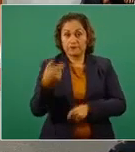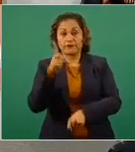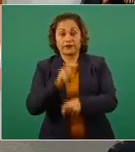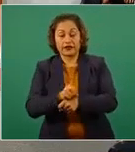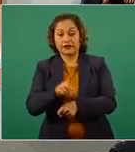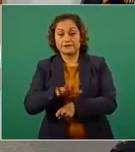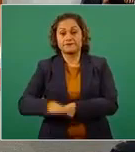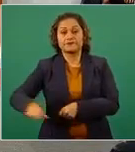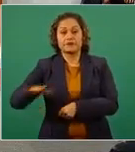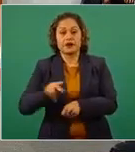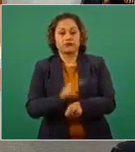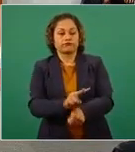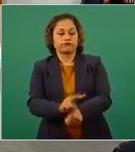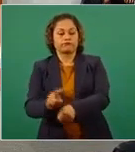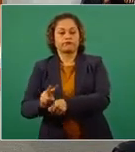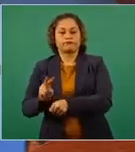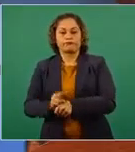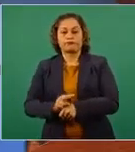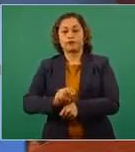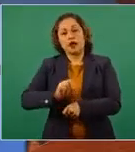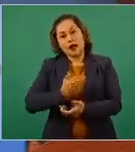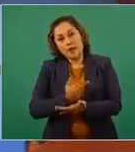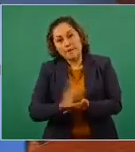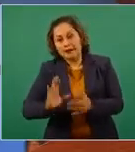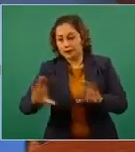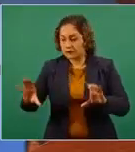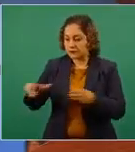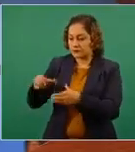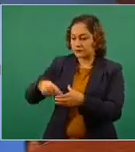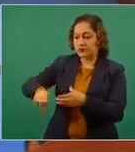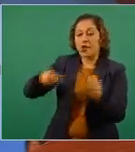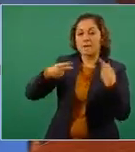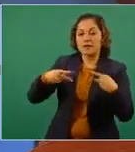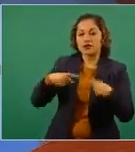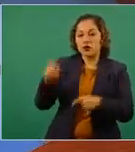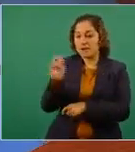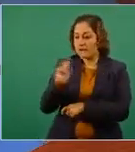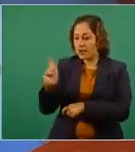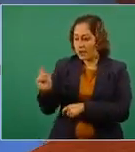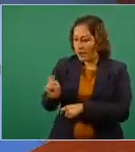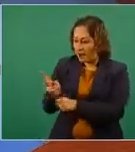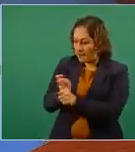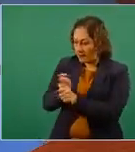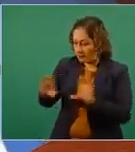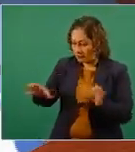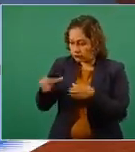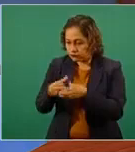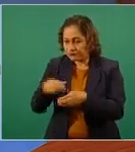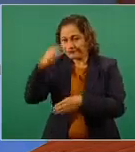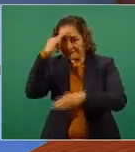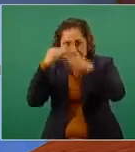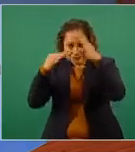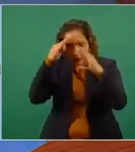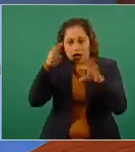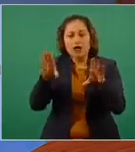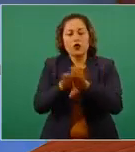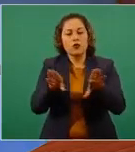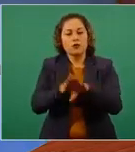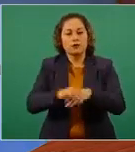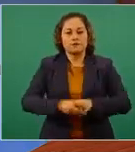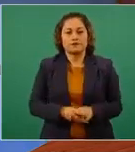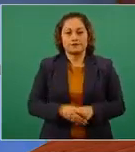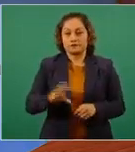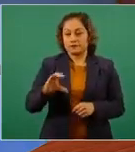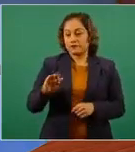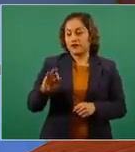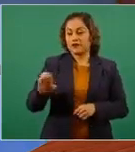se activaron mesas de trabajo de especialistas para monitorar las condiciones operativas. CFE Energía, como se comentó,